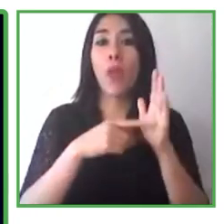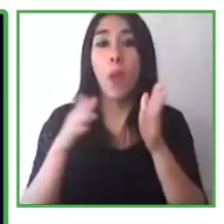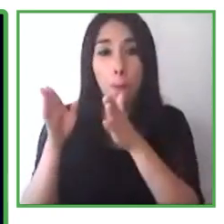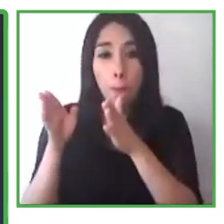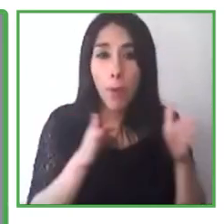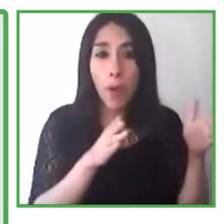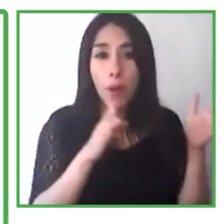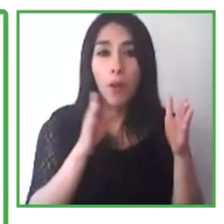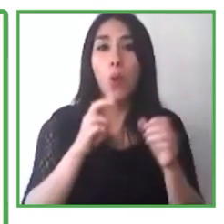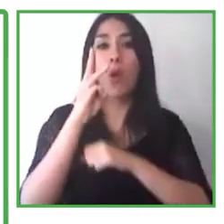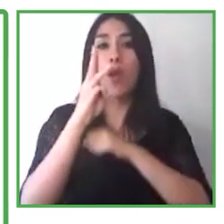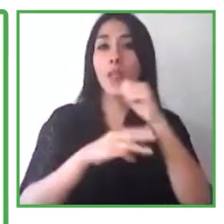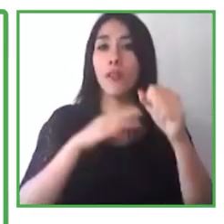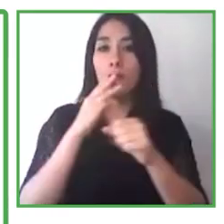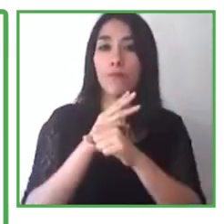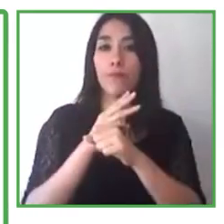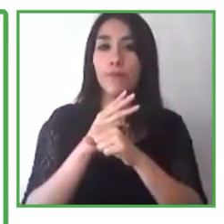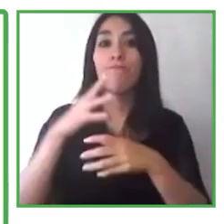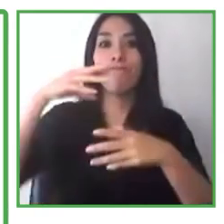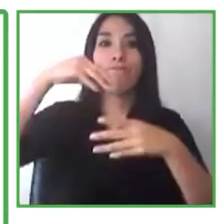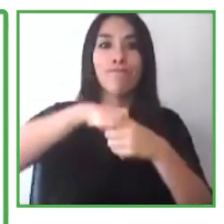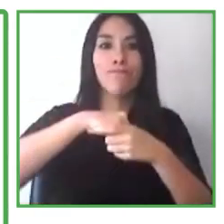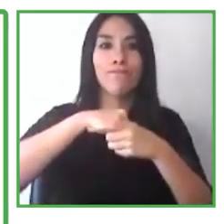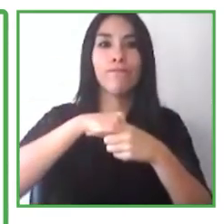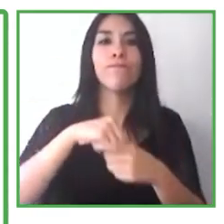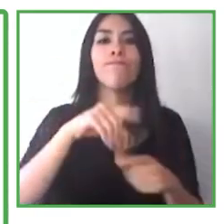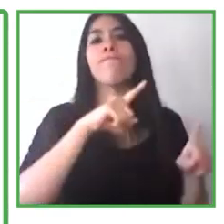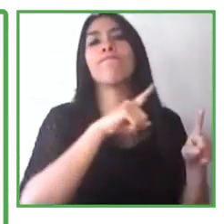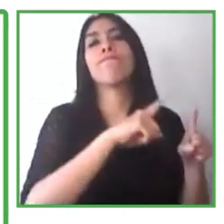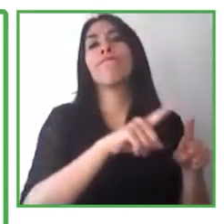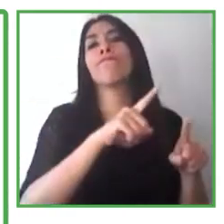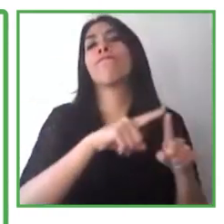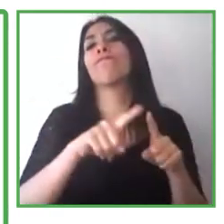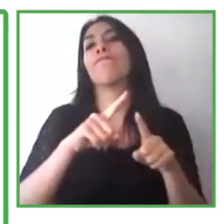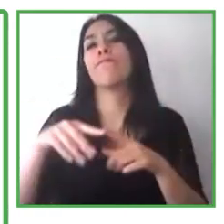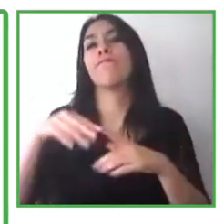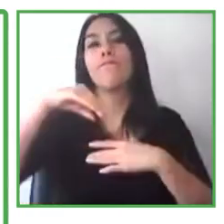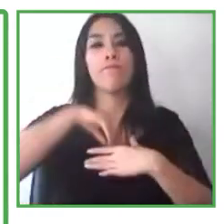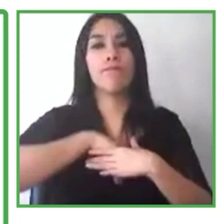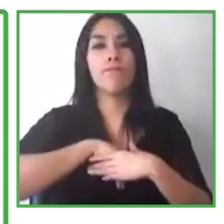diversa de IBM. Por favor, vamos a la próxima diapositiva.